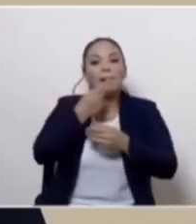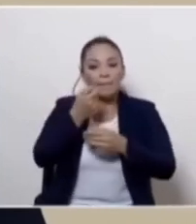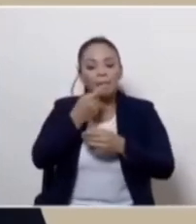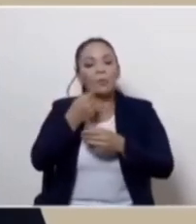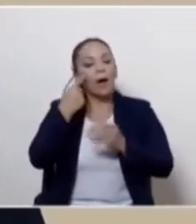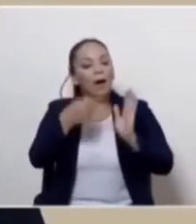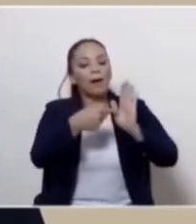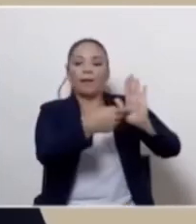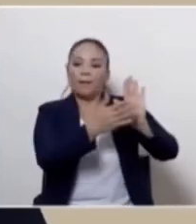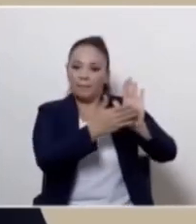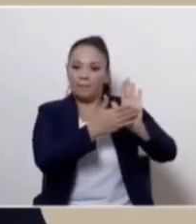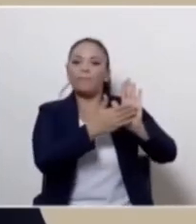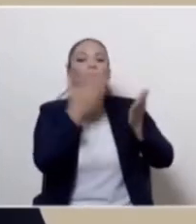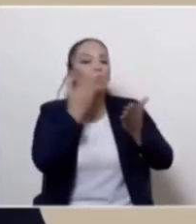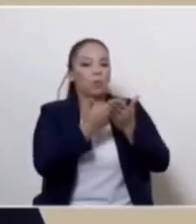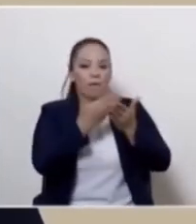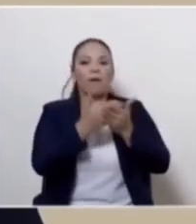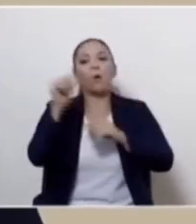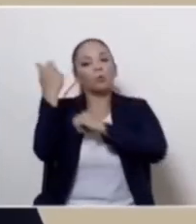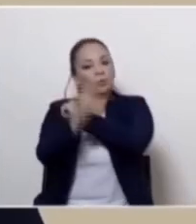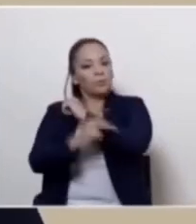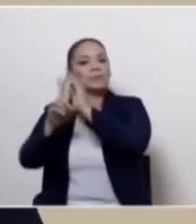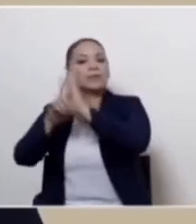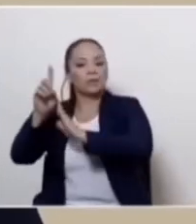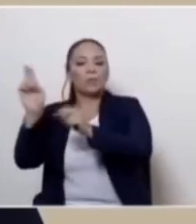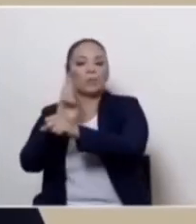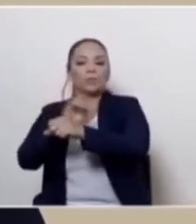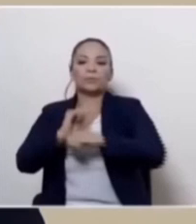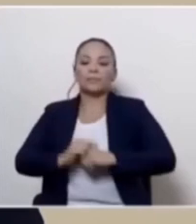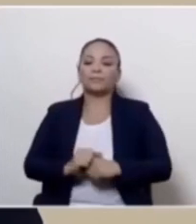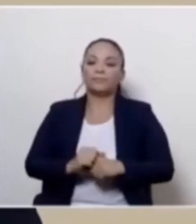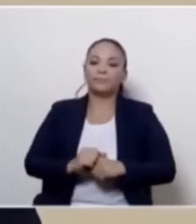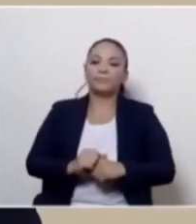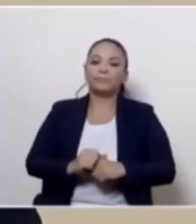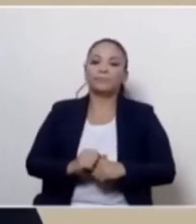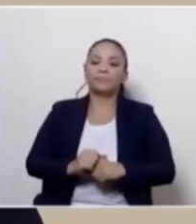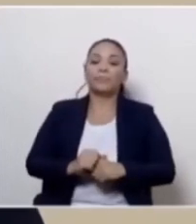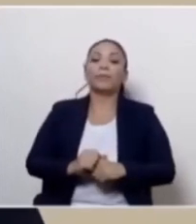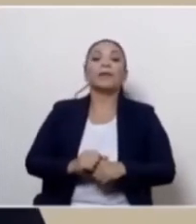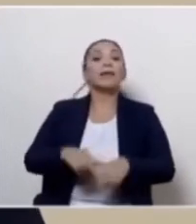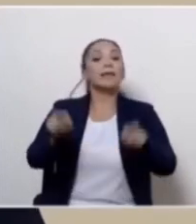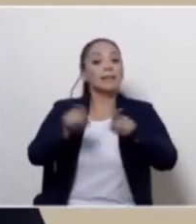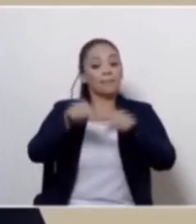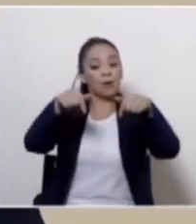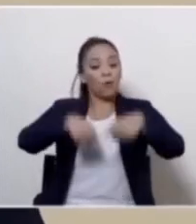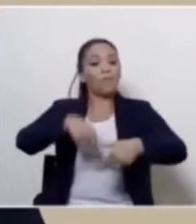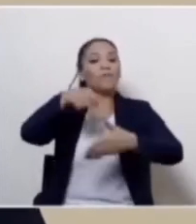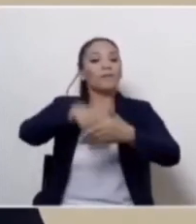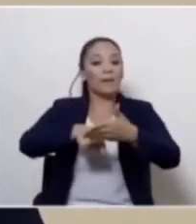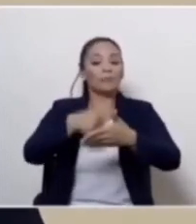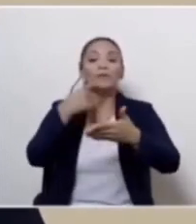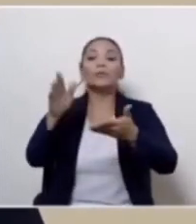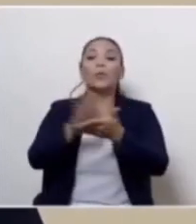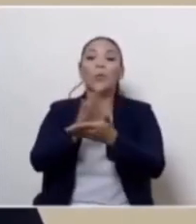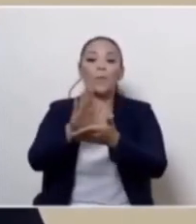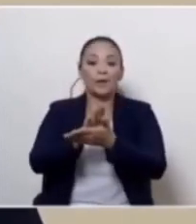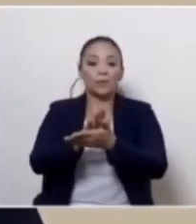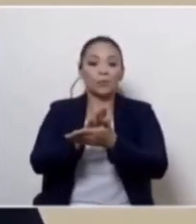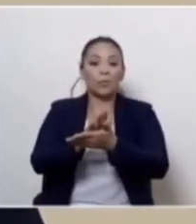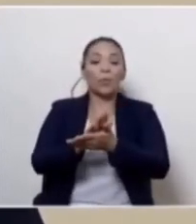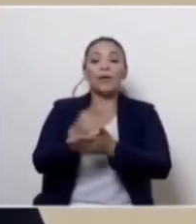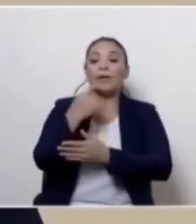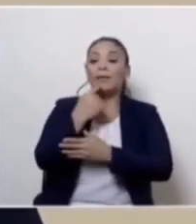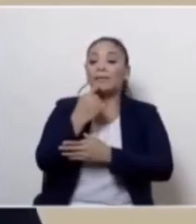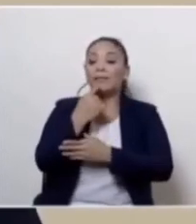países desarrollados. Y segundo, hoy firmamos el decreto que dice que quien lo pueda conseguir al